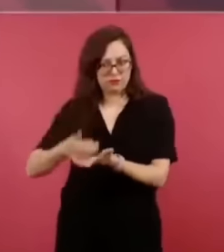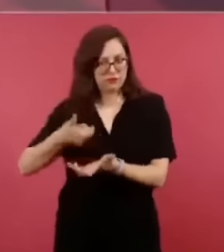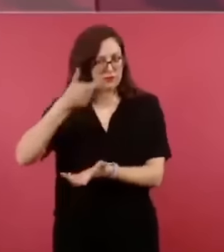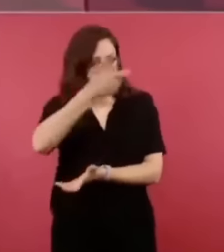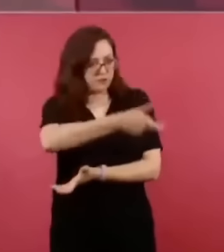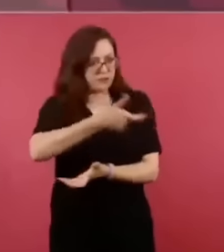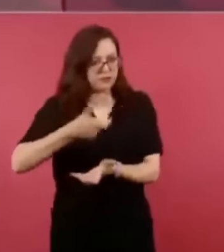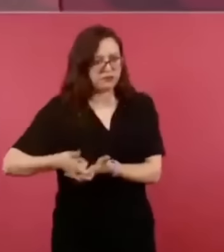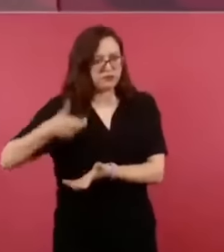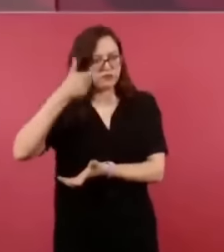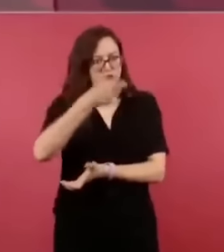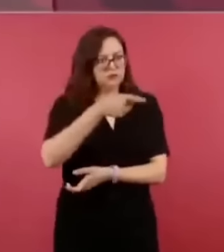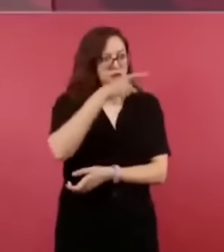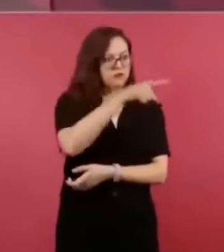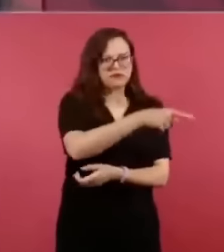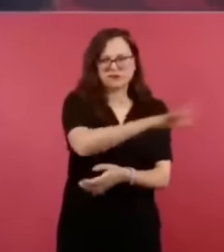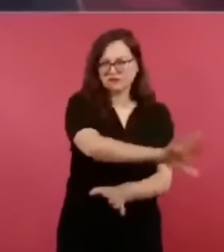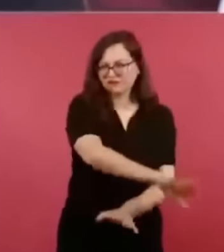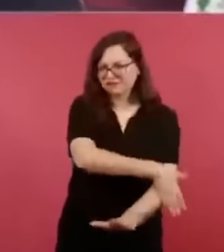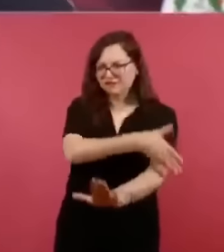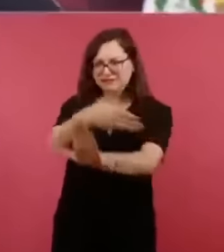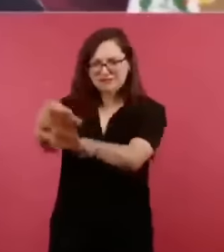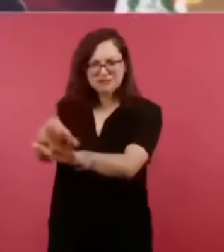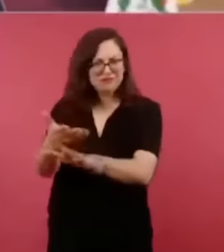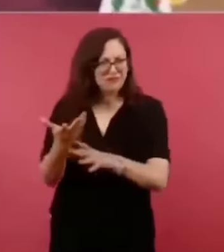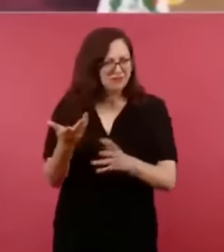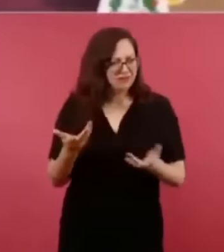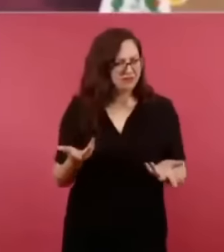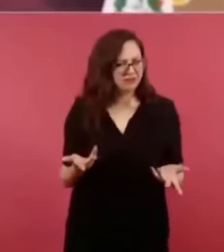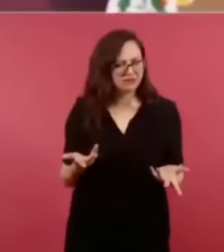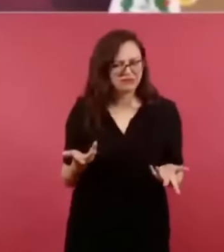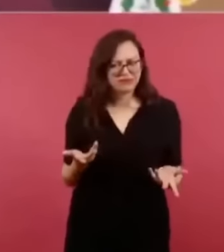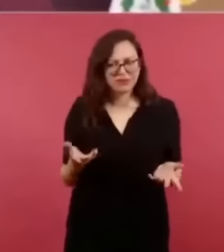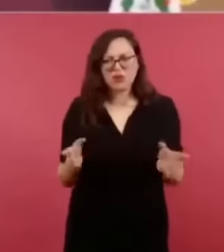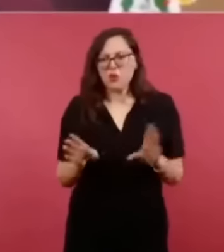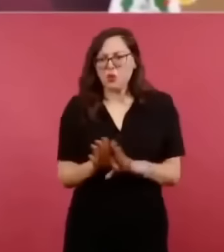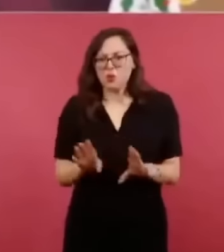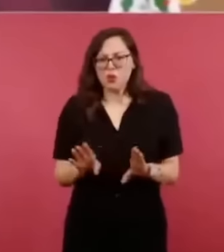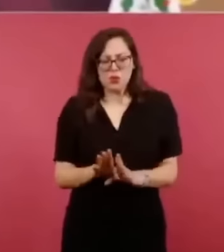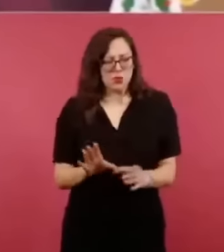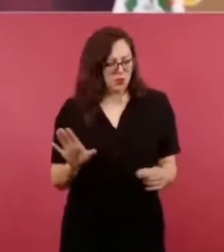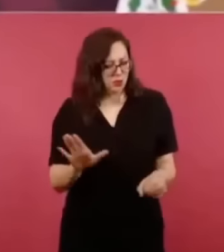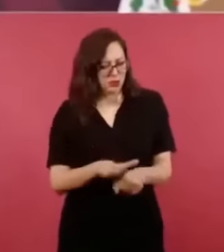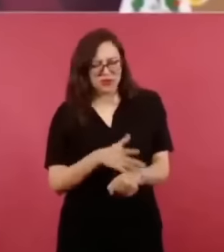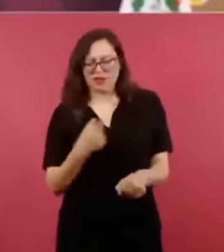no voy a tener